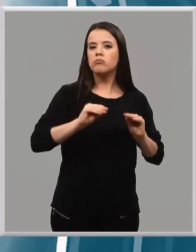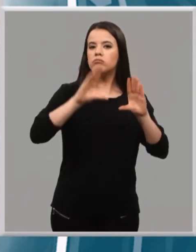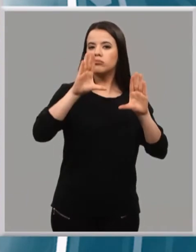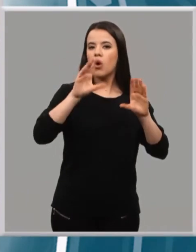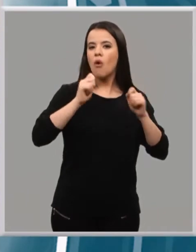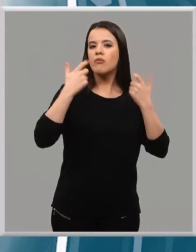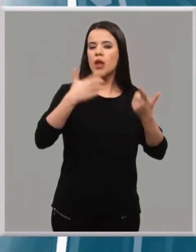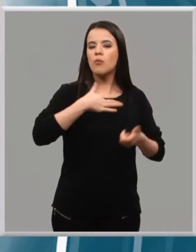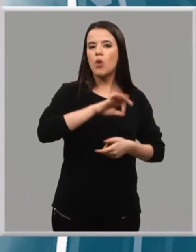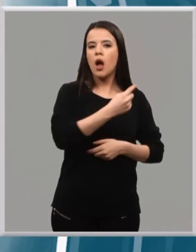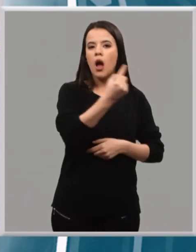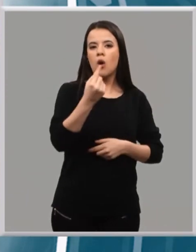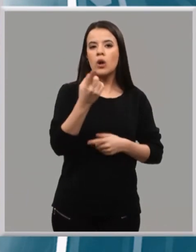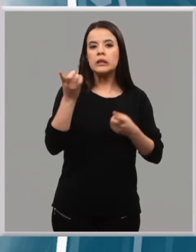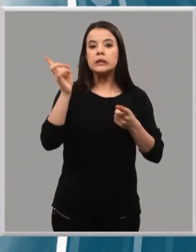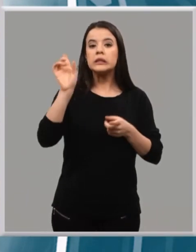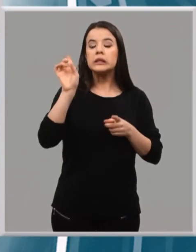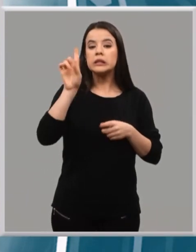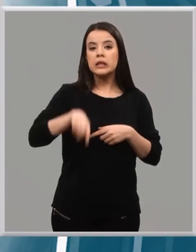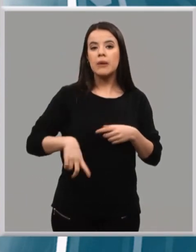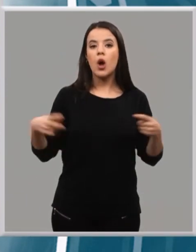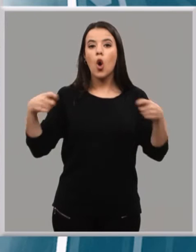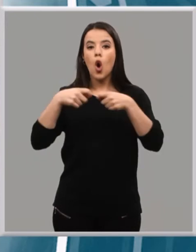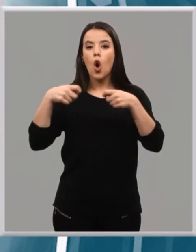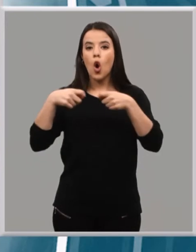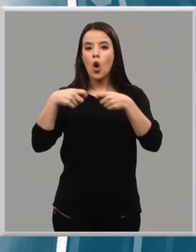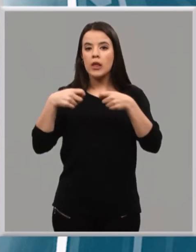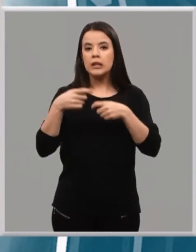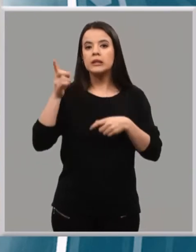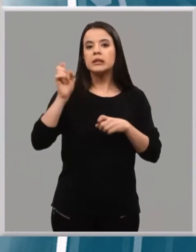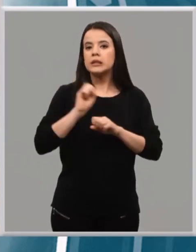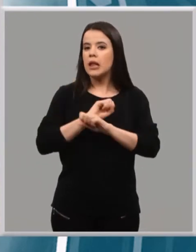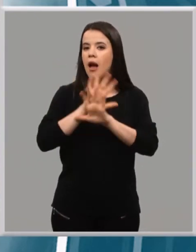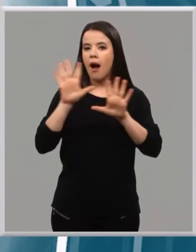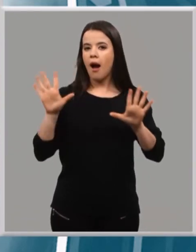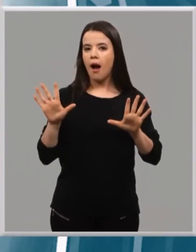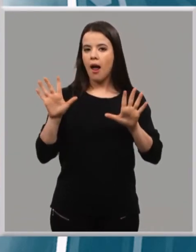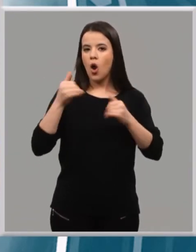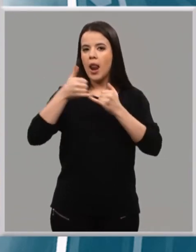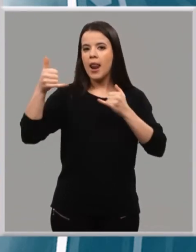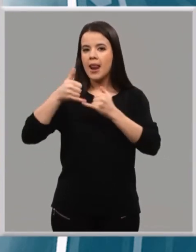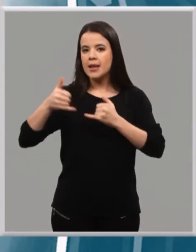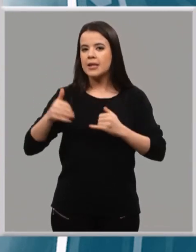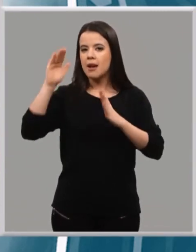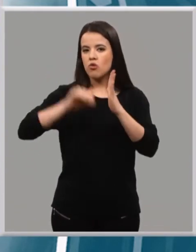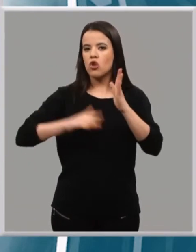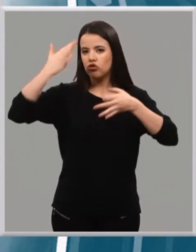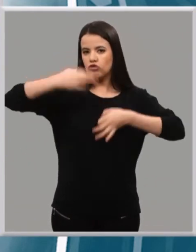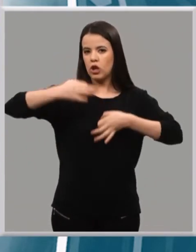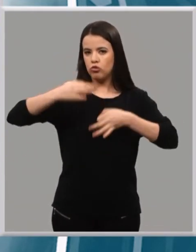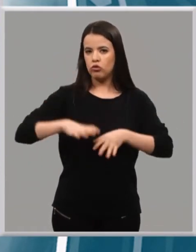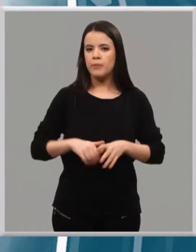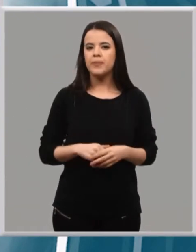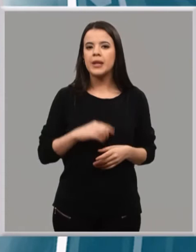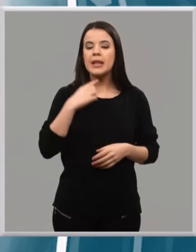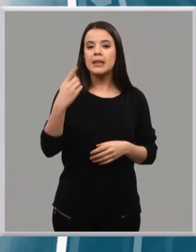Respecto a los conciertos, si bien ha sido ambiguo en su respuesta, queda claro que reducción de líneas sí que habrá. La modificación de